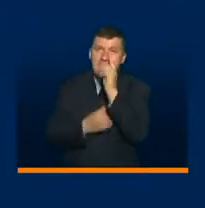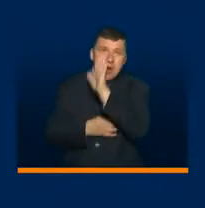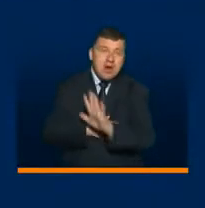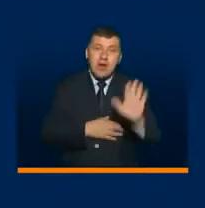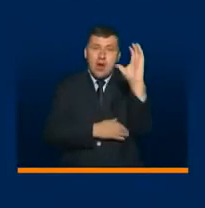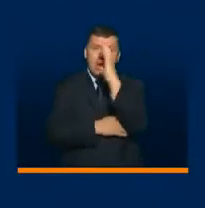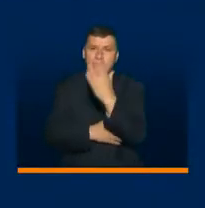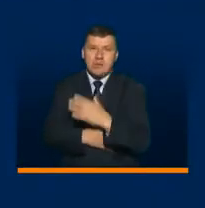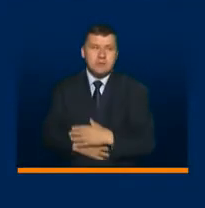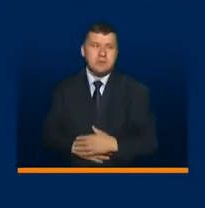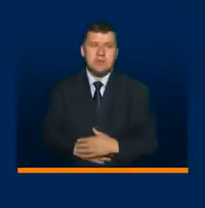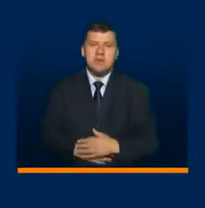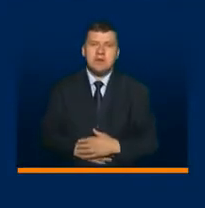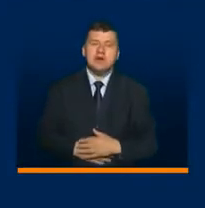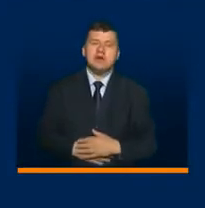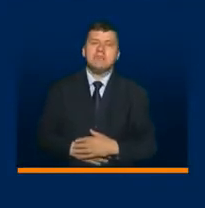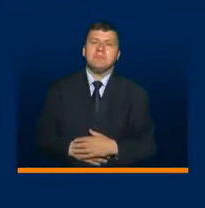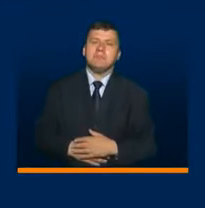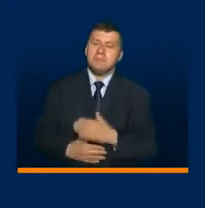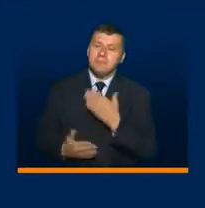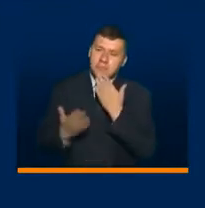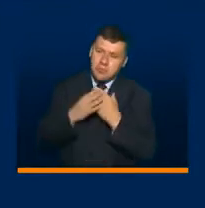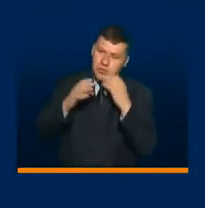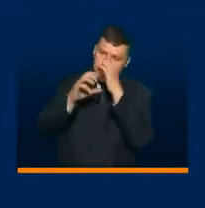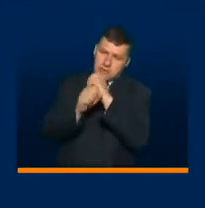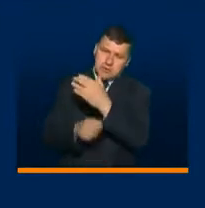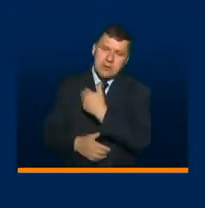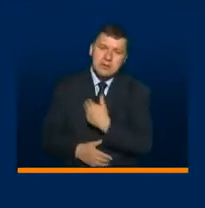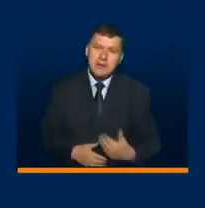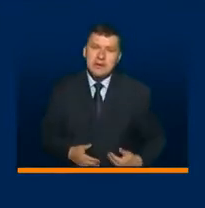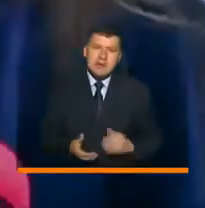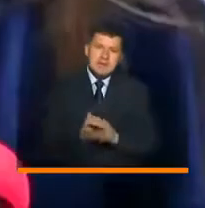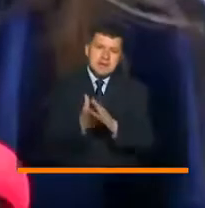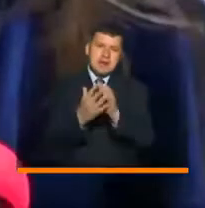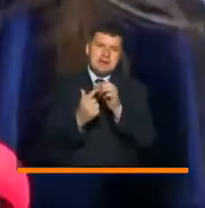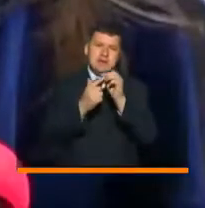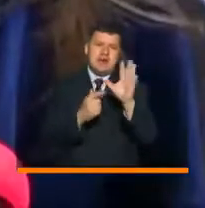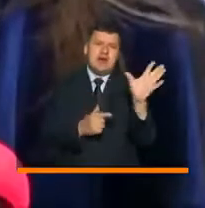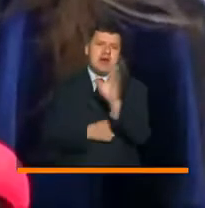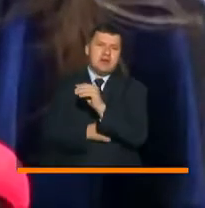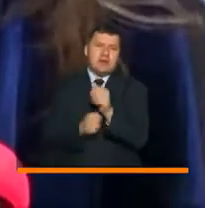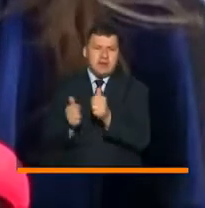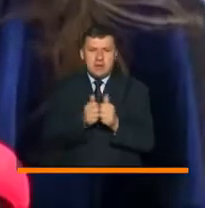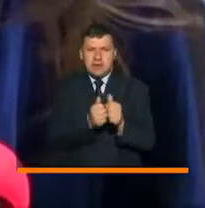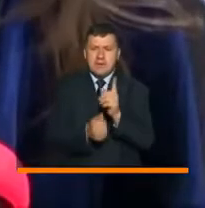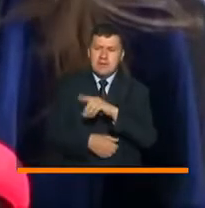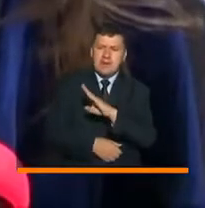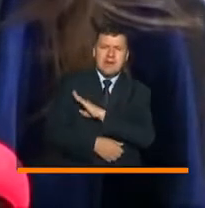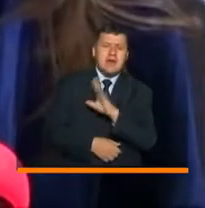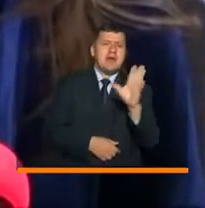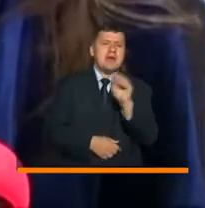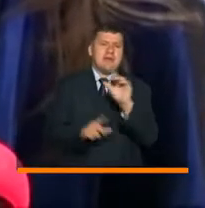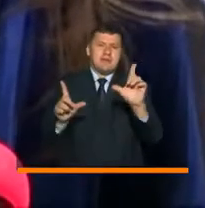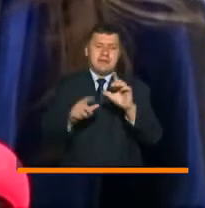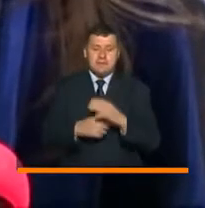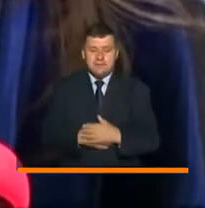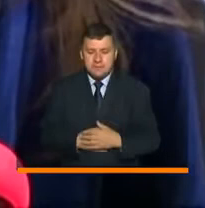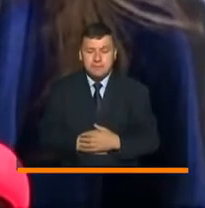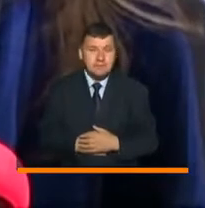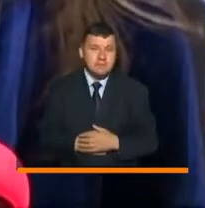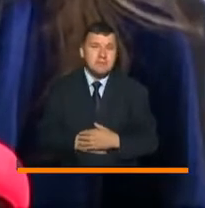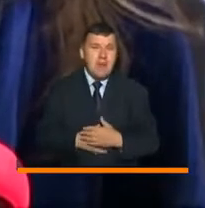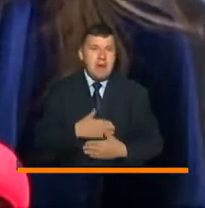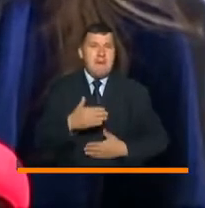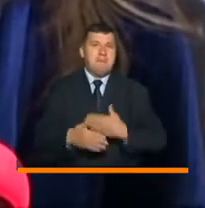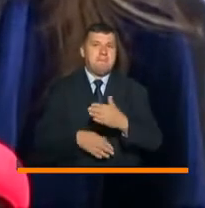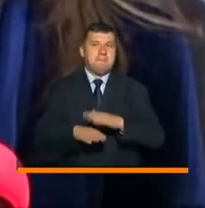el país? Bueno, buenas noches, presidente. Un saludo muy especial a usted, a los compañeros, al señor alcalde y a todos los televidentes. Vamos